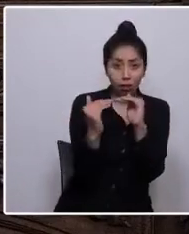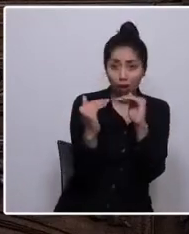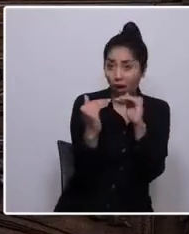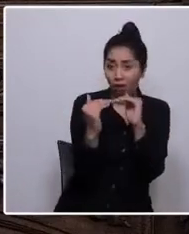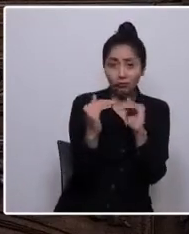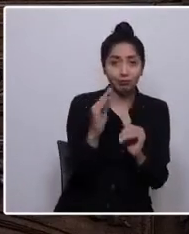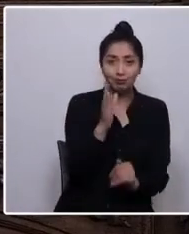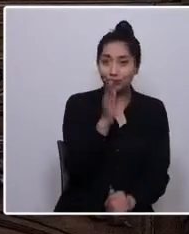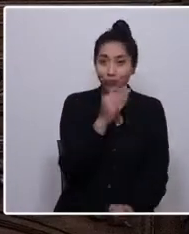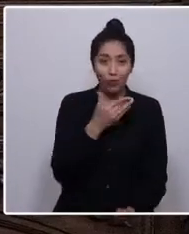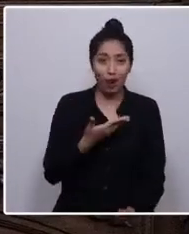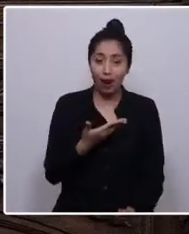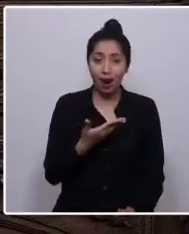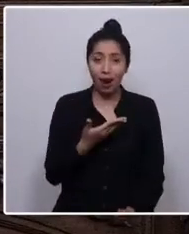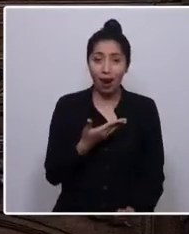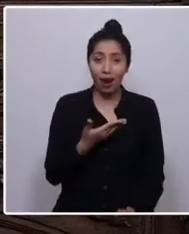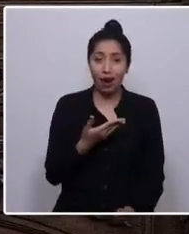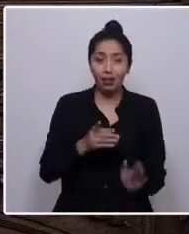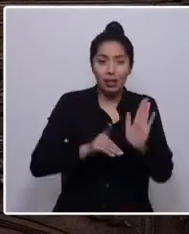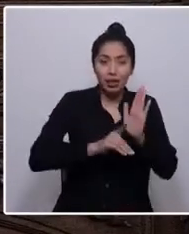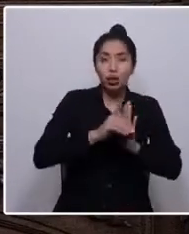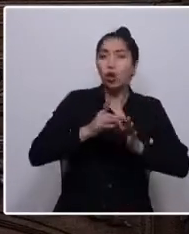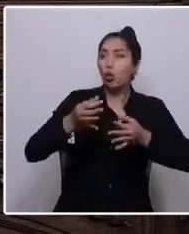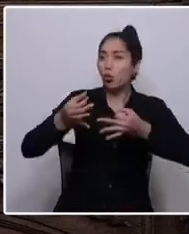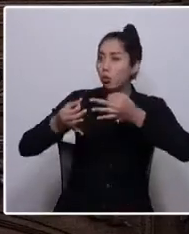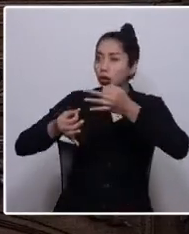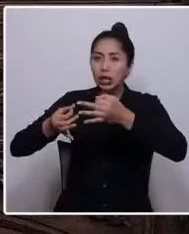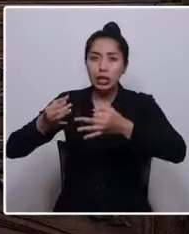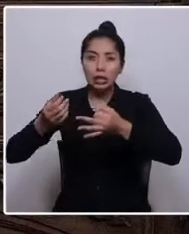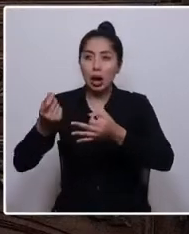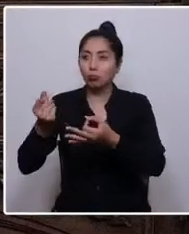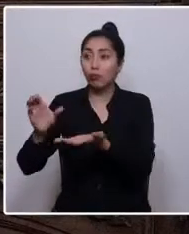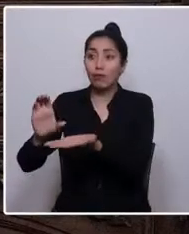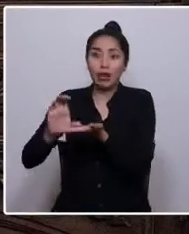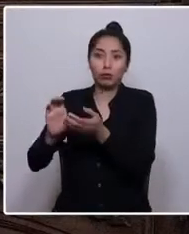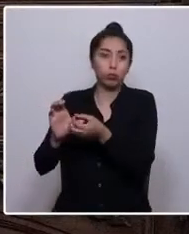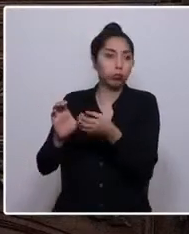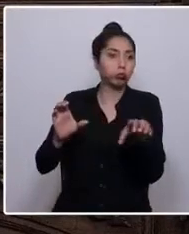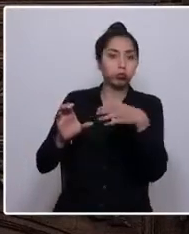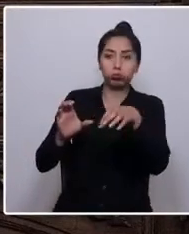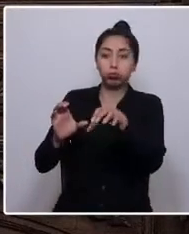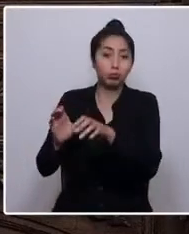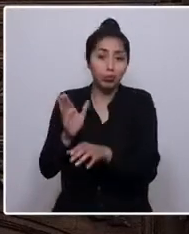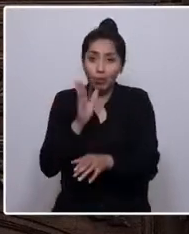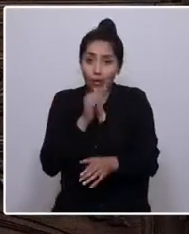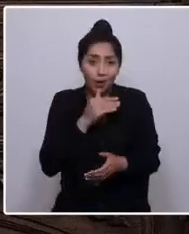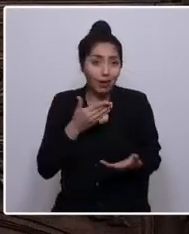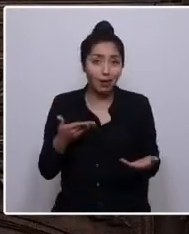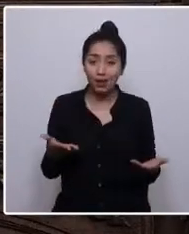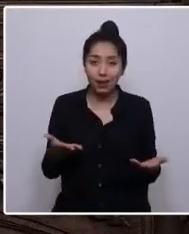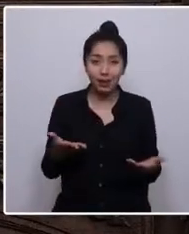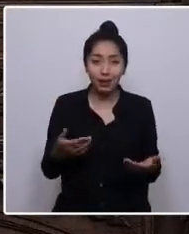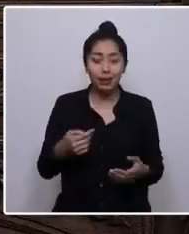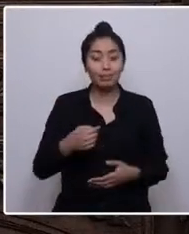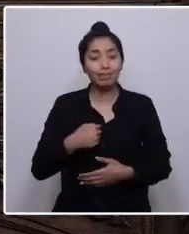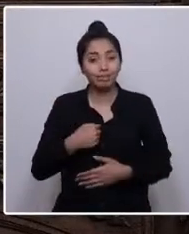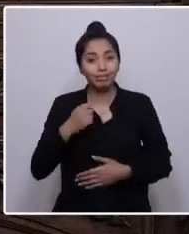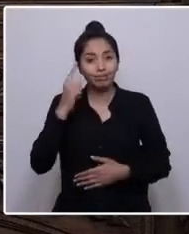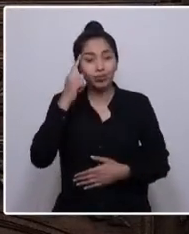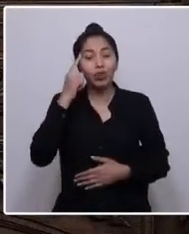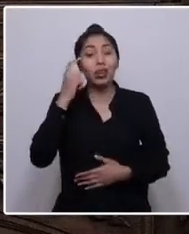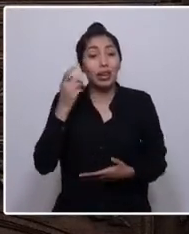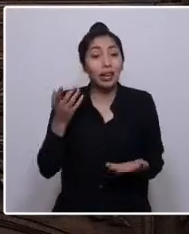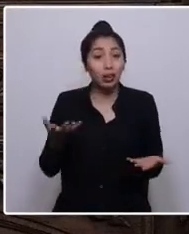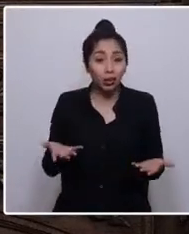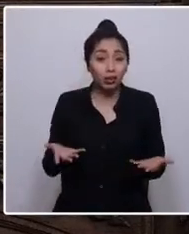en justicia, en la distribución de los beneficios de él mismo? Yo que